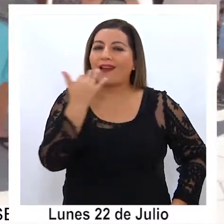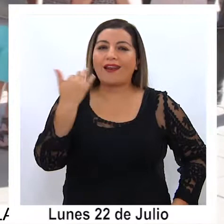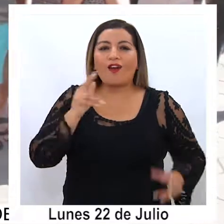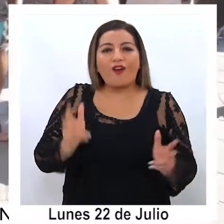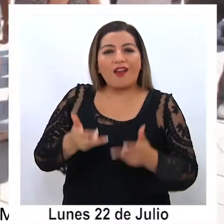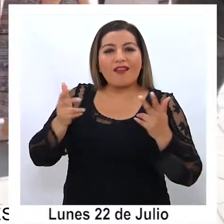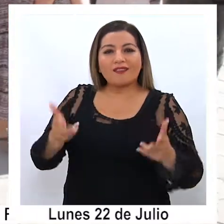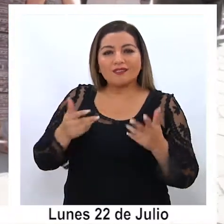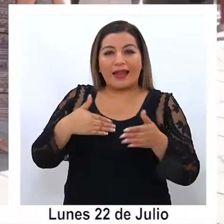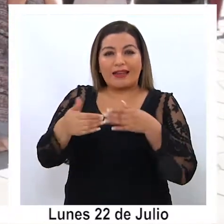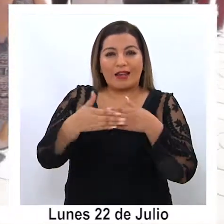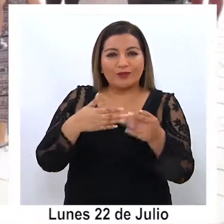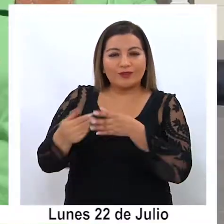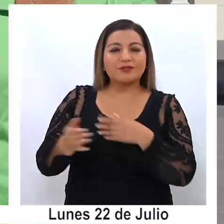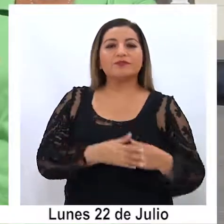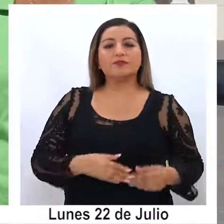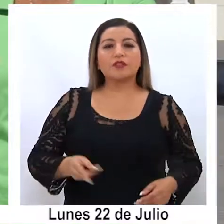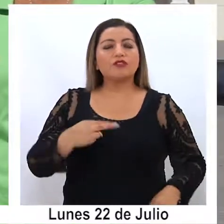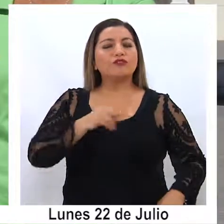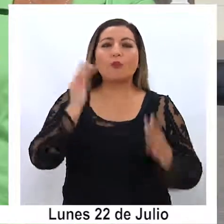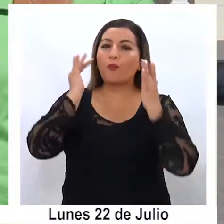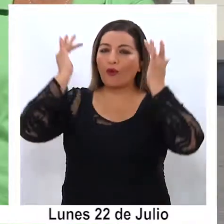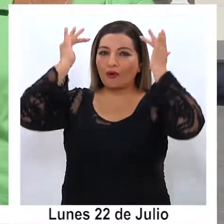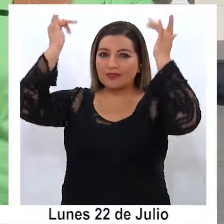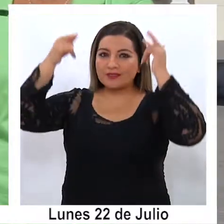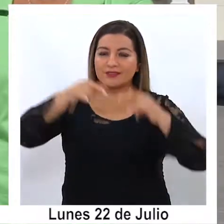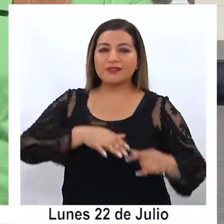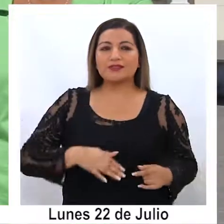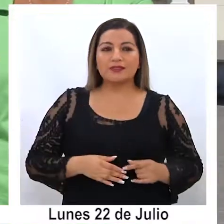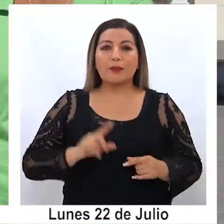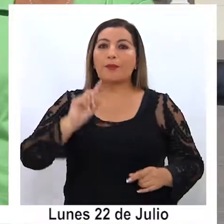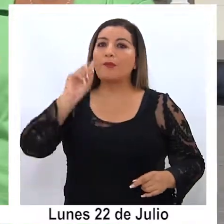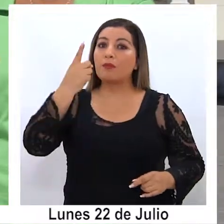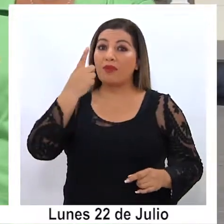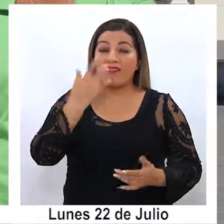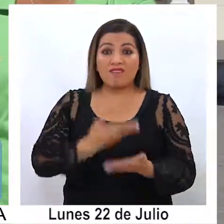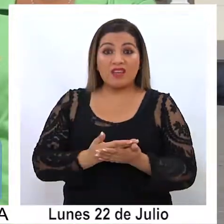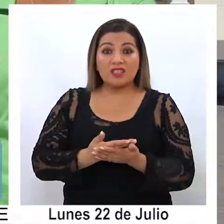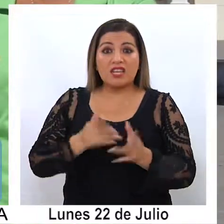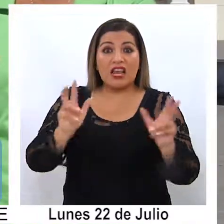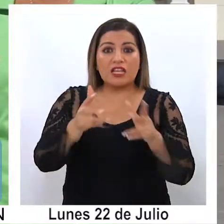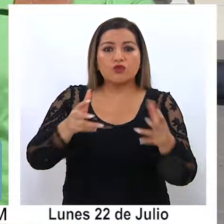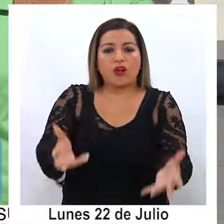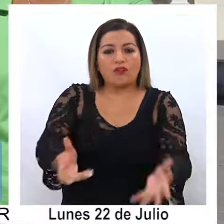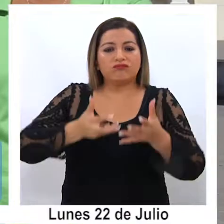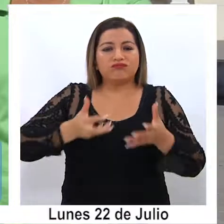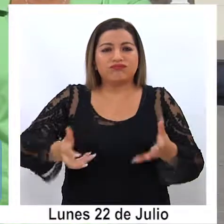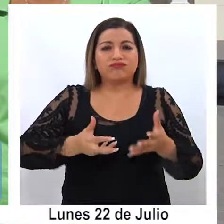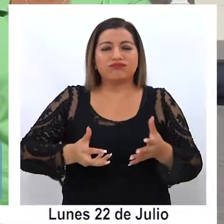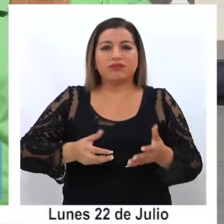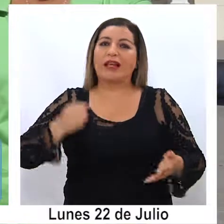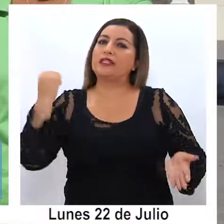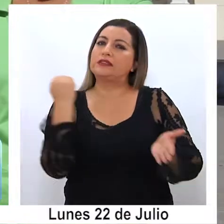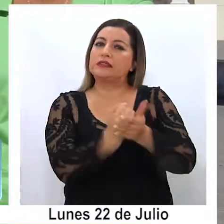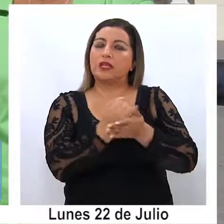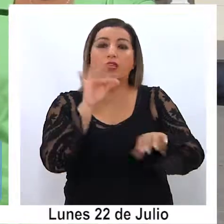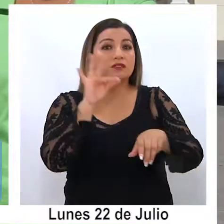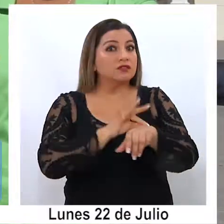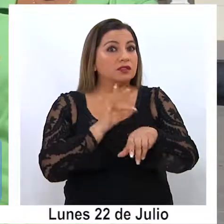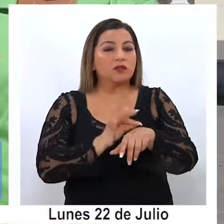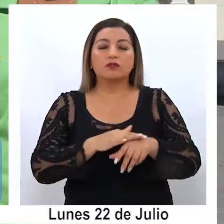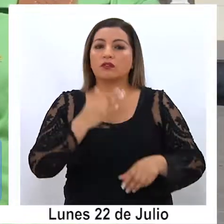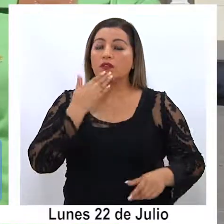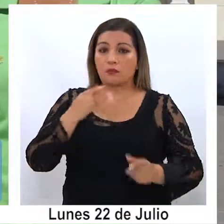que son estas lechugas hidropónicas. Estamos muy contentos ya que fue nuestra primera cosecha de lechugas con la resolución sanitaria